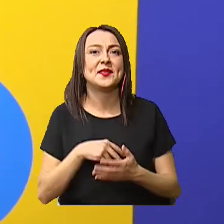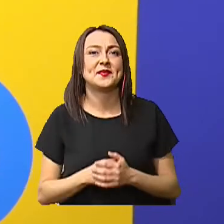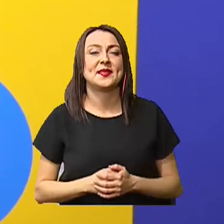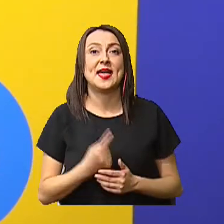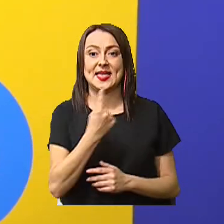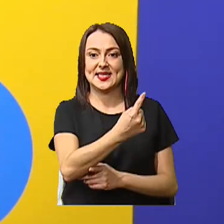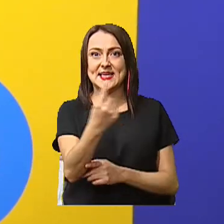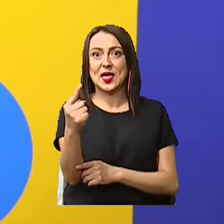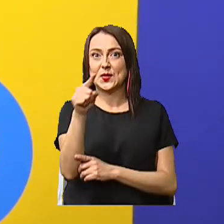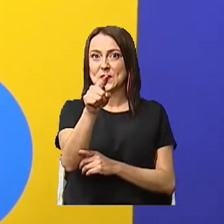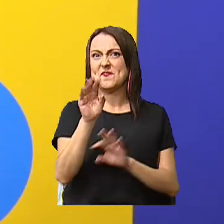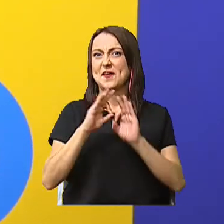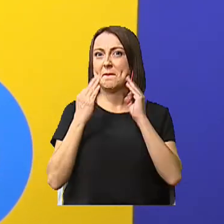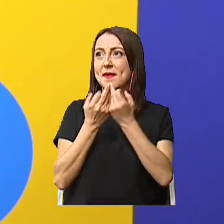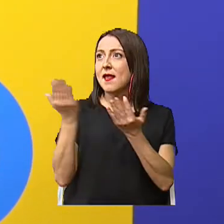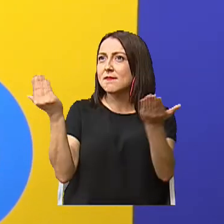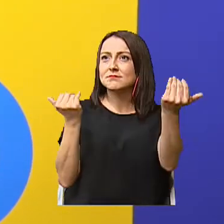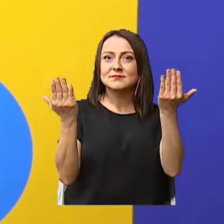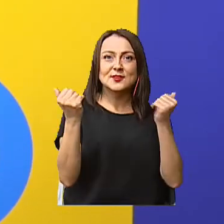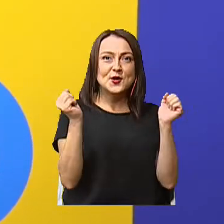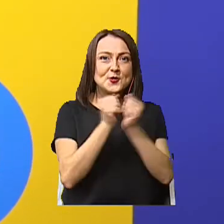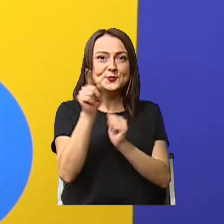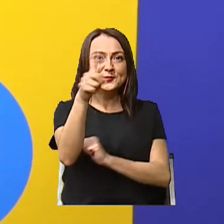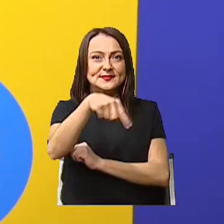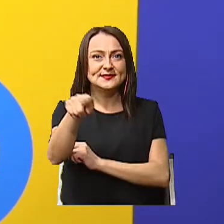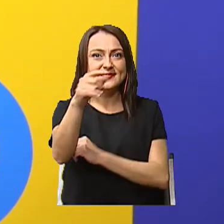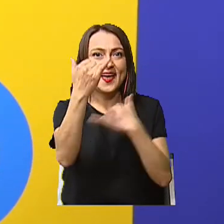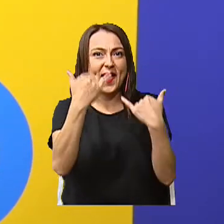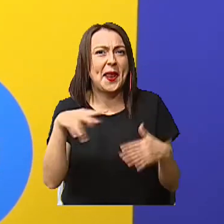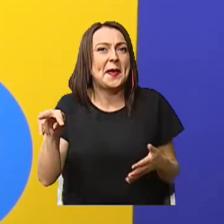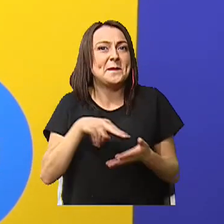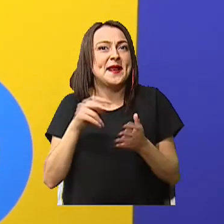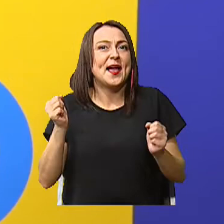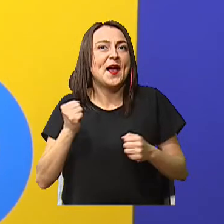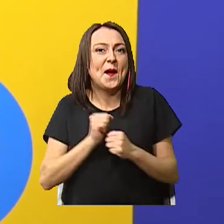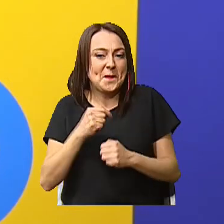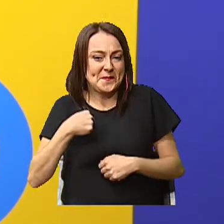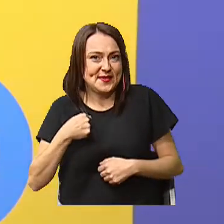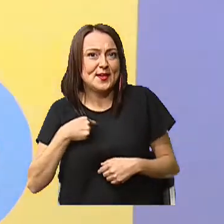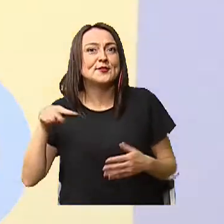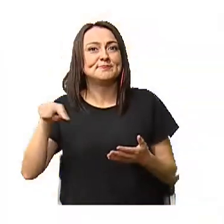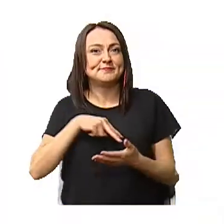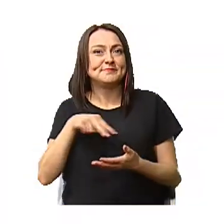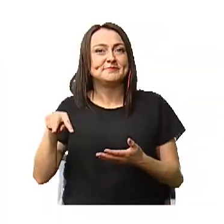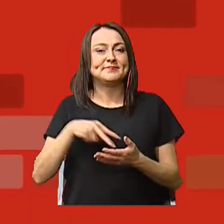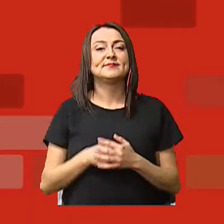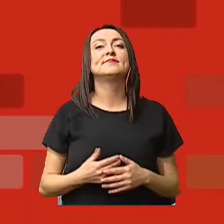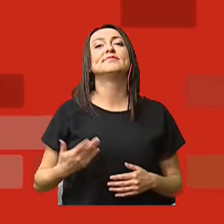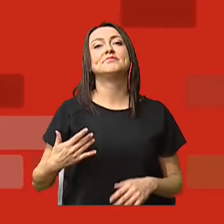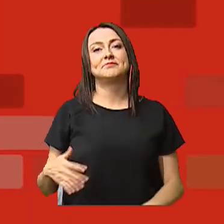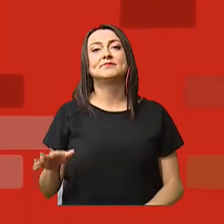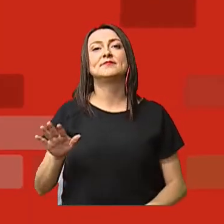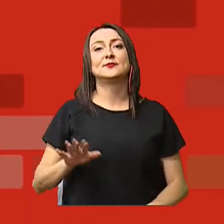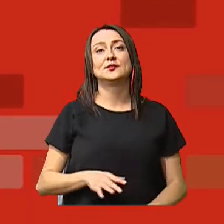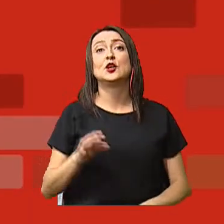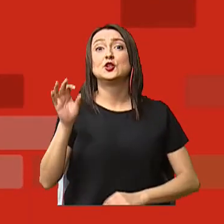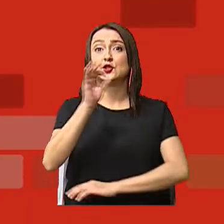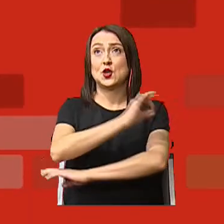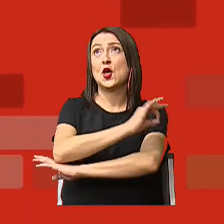a cada uno de esos miembros de la familia que se encuentran con ustedes Y bailen conmigo esta canción también Sol,